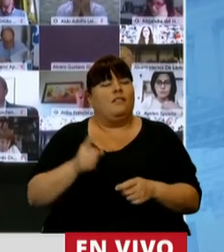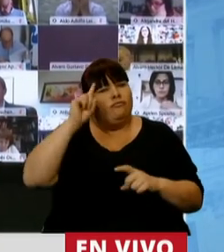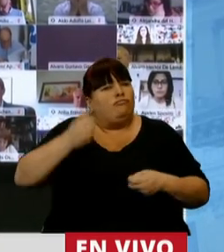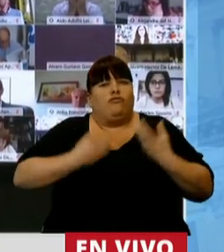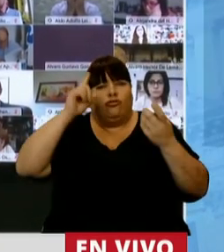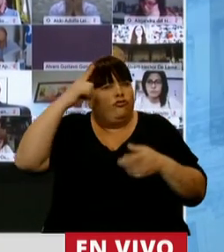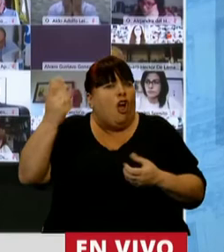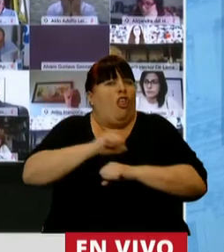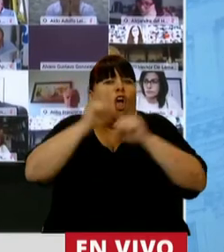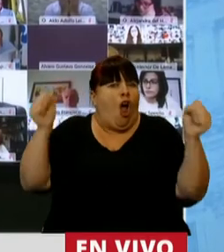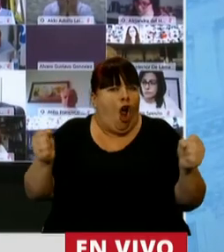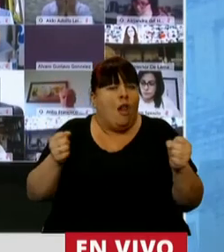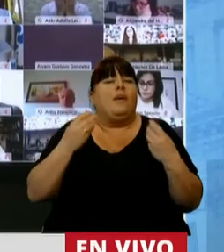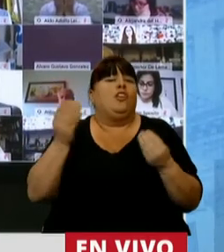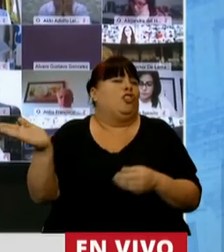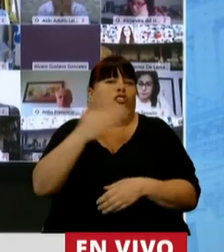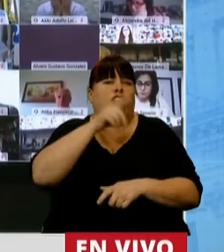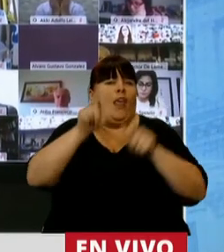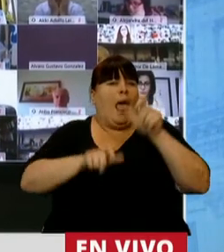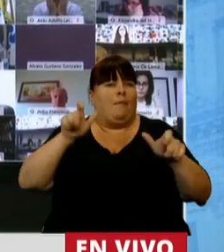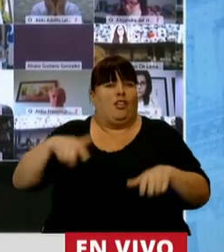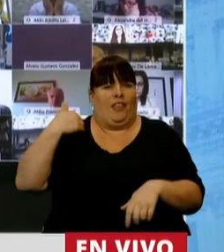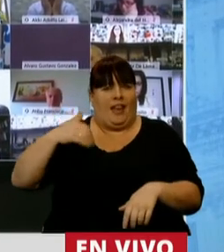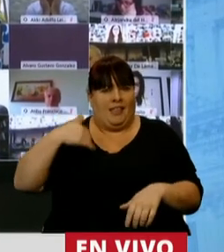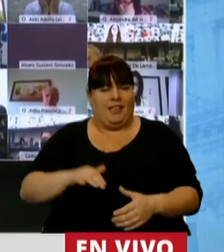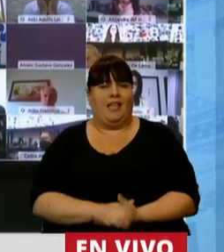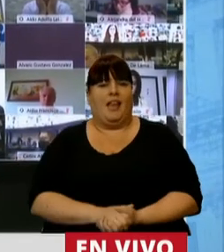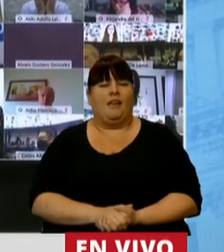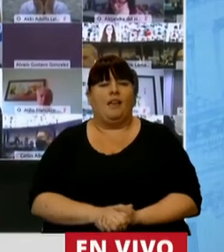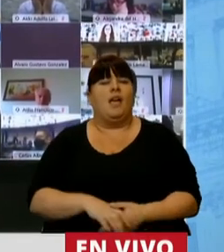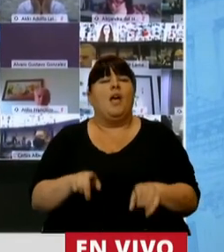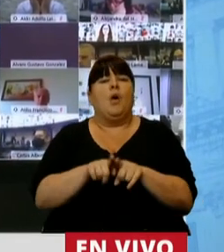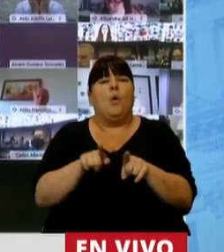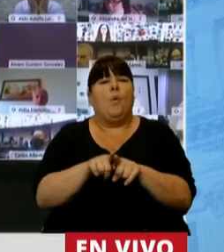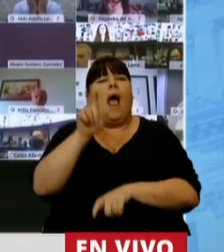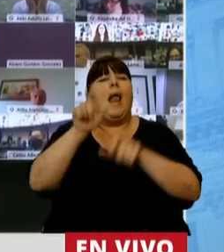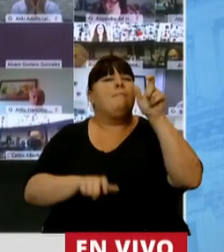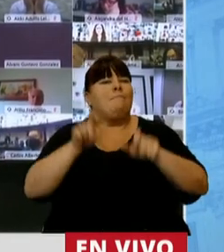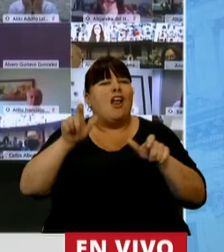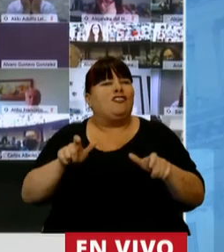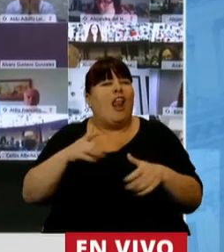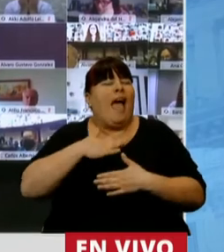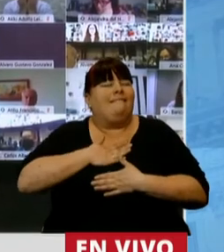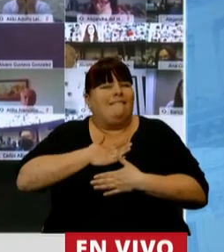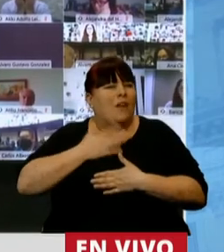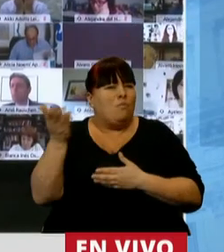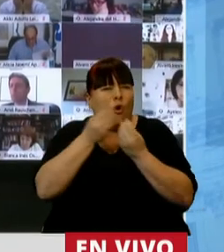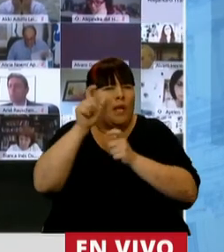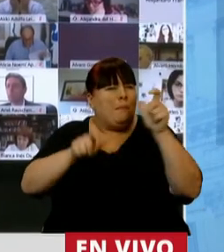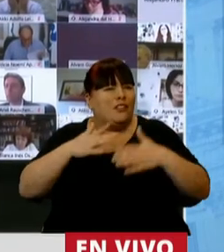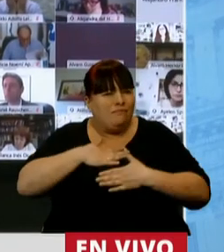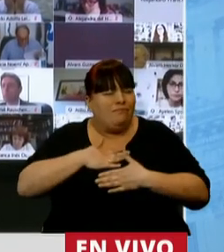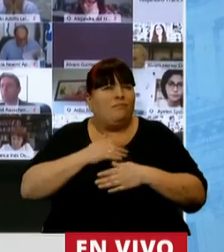improvisados por toda nuestra querida Argentina. No dudo que haya personas que este amor masivo y profundo